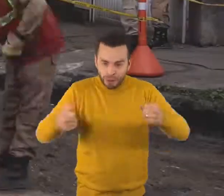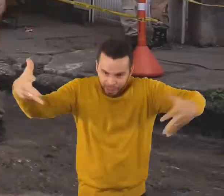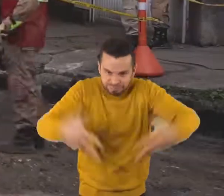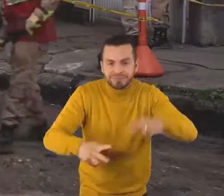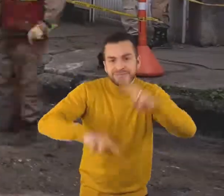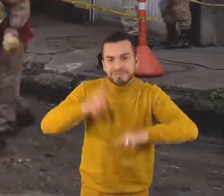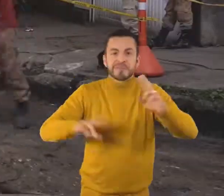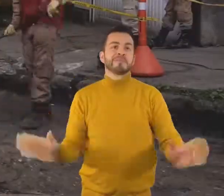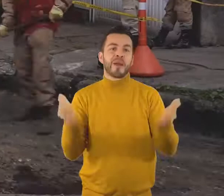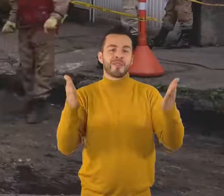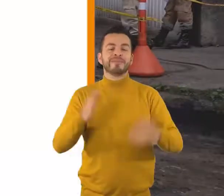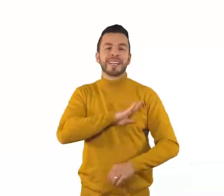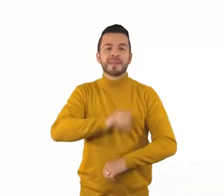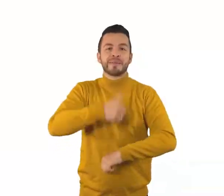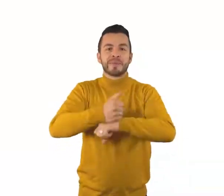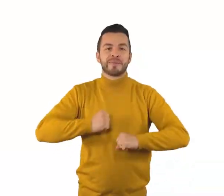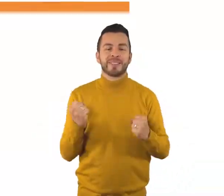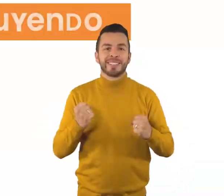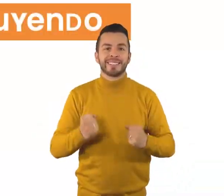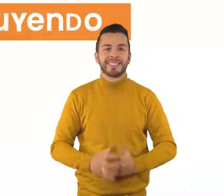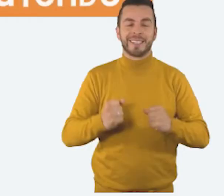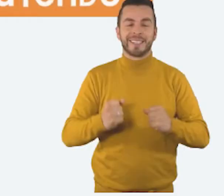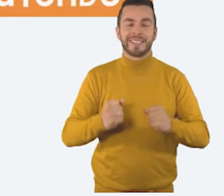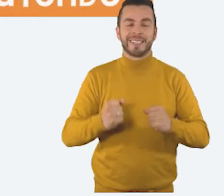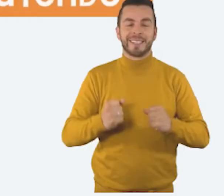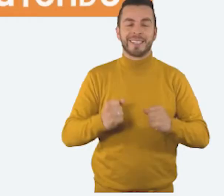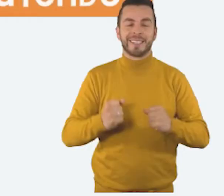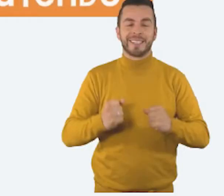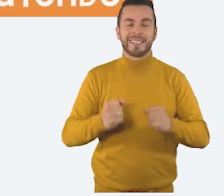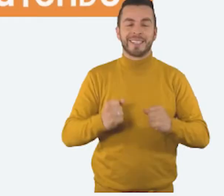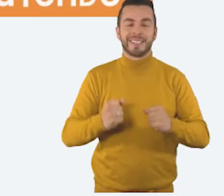es la Bogotá que estamos construyendo. Alcaldía Mayor de Bogotá.